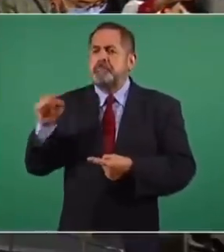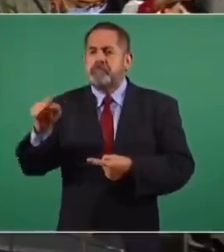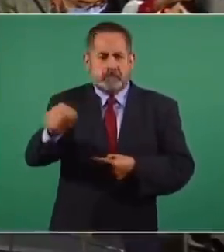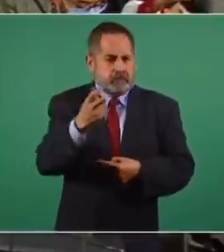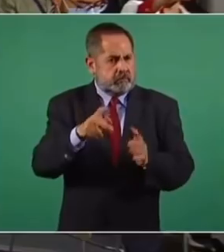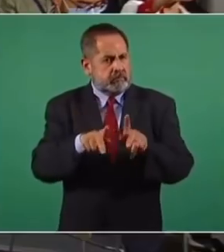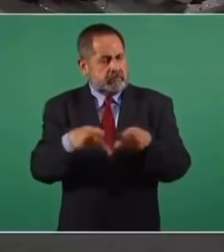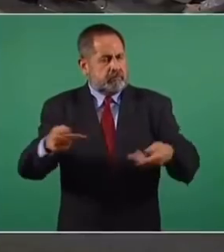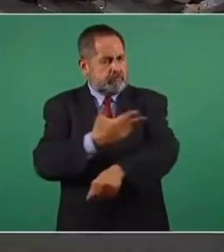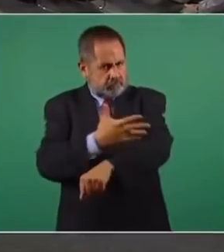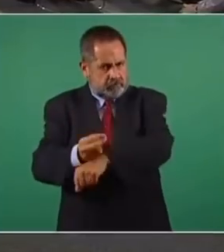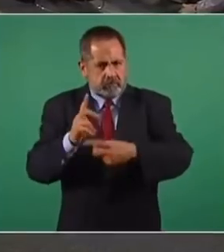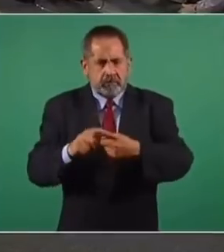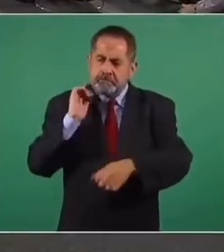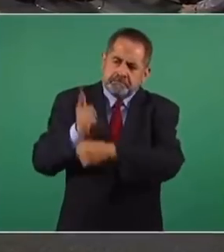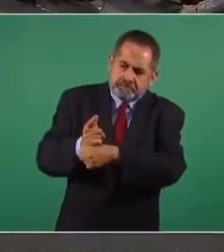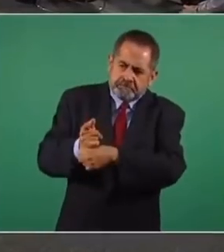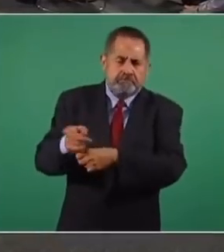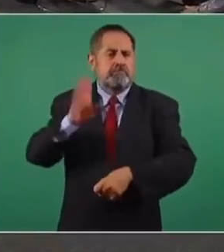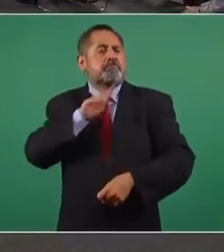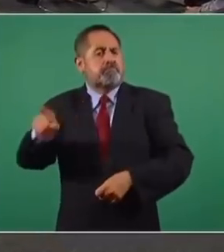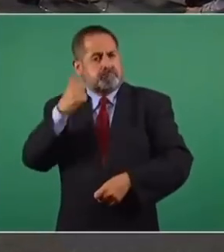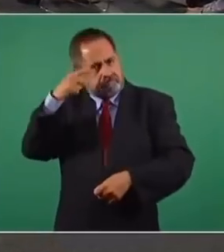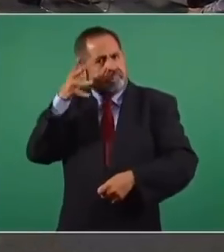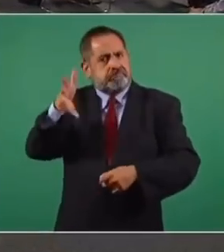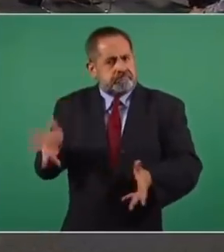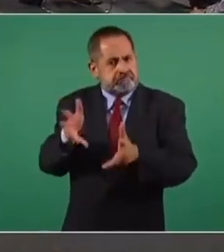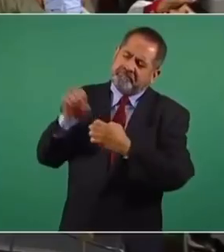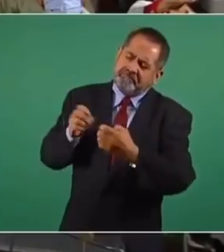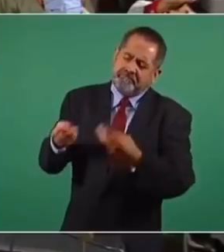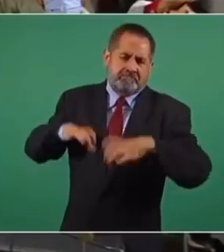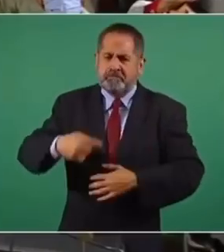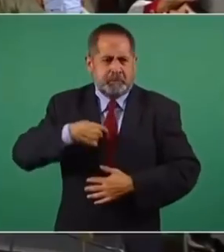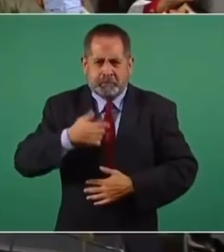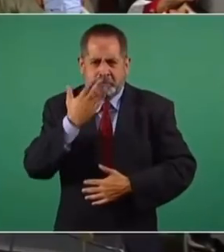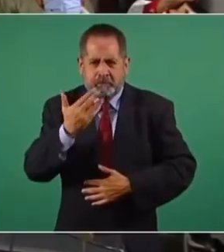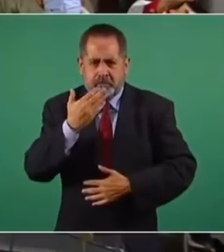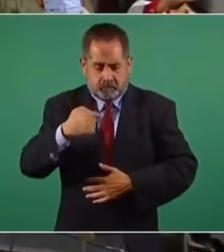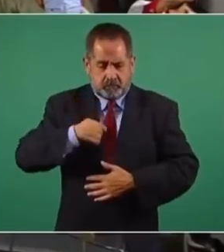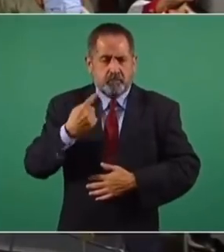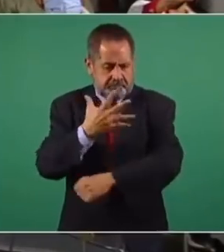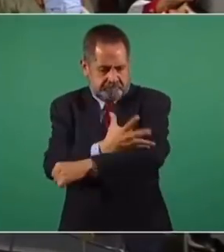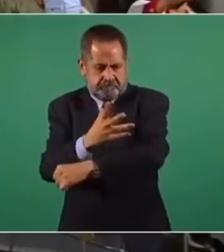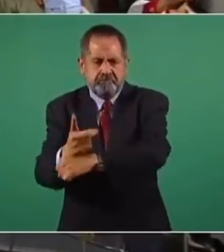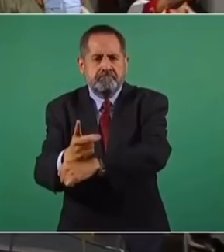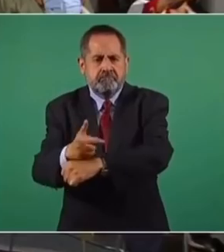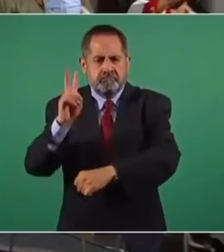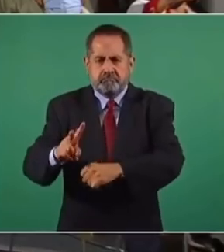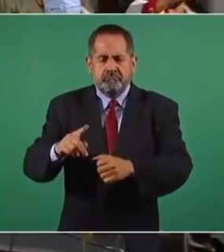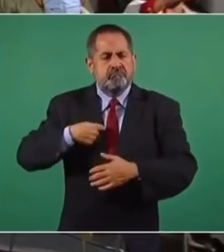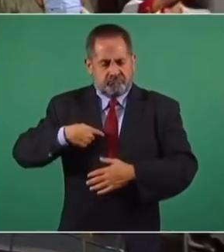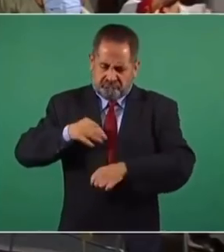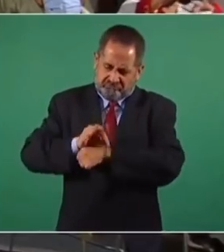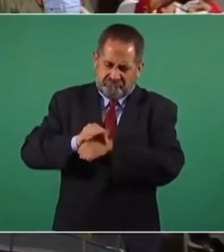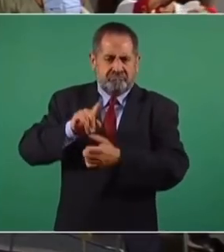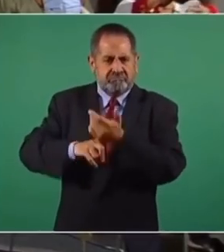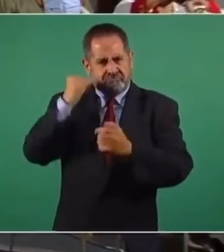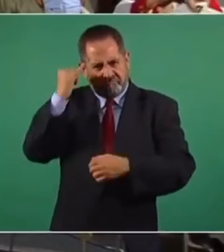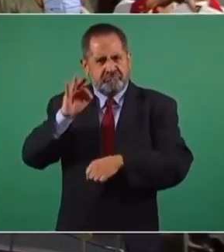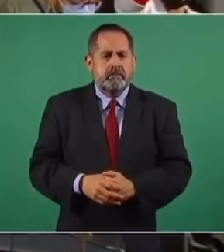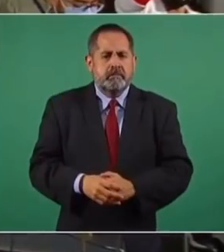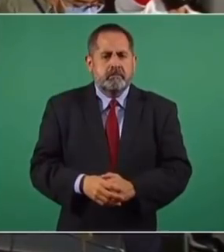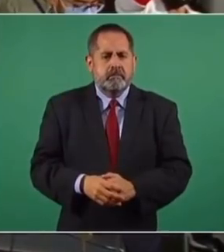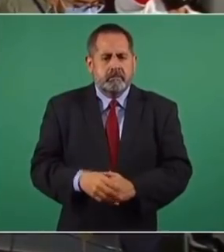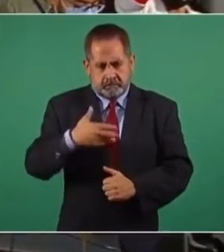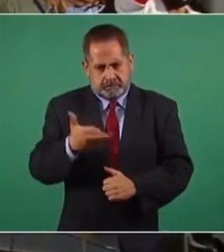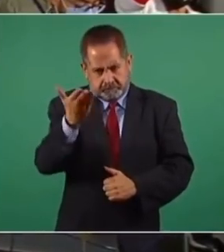gubernamental, detectar retos y empujar cambios en beneficio de la gente y las finanzas públicas. Lo único que tengo es credibilidad, Presidente, y la voy a defender contra viento y